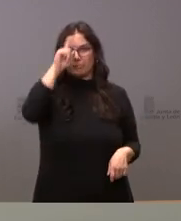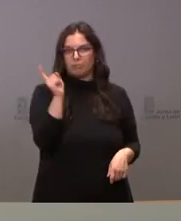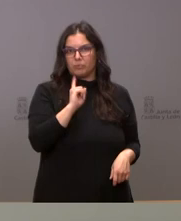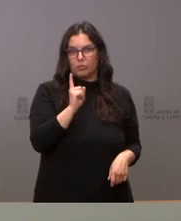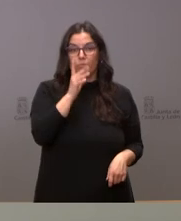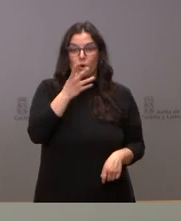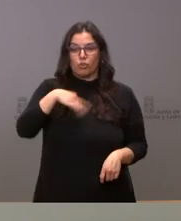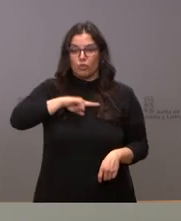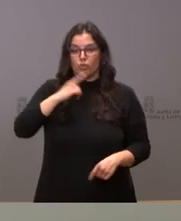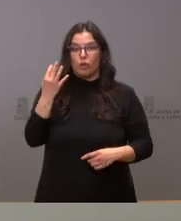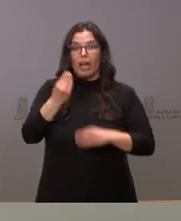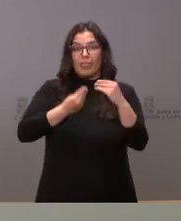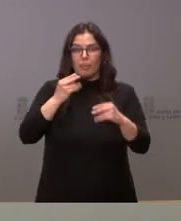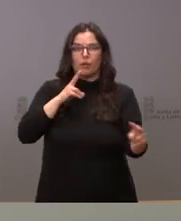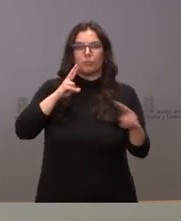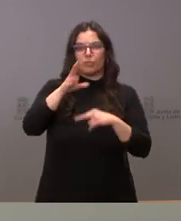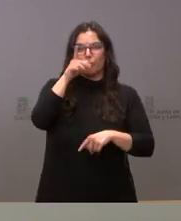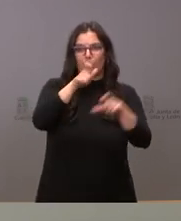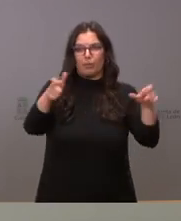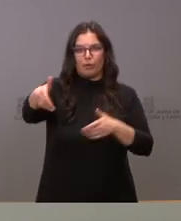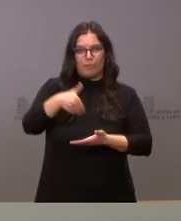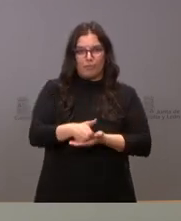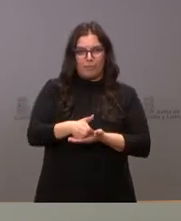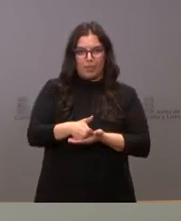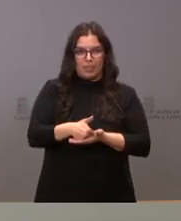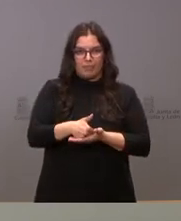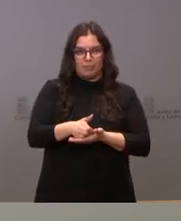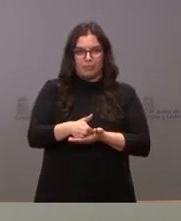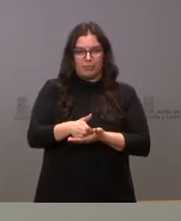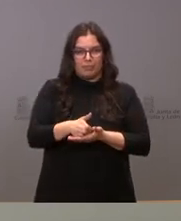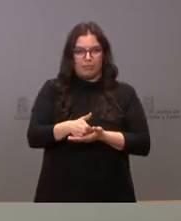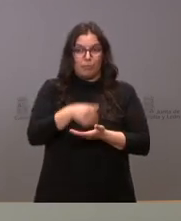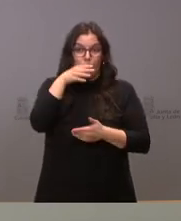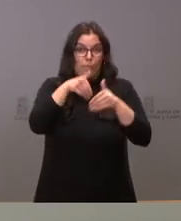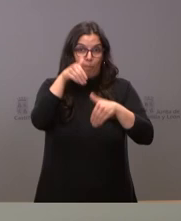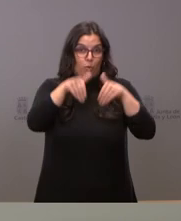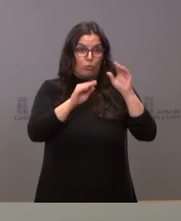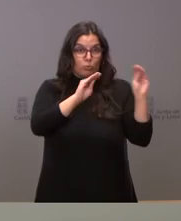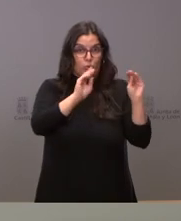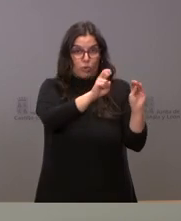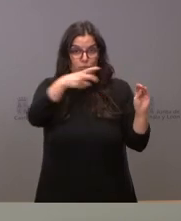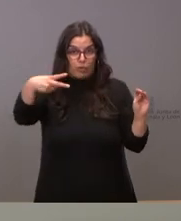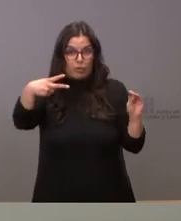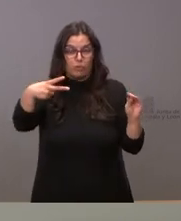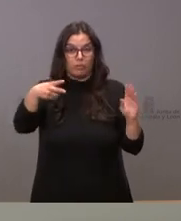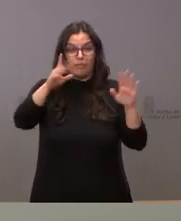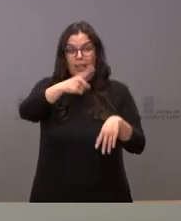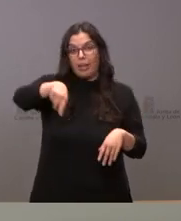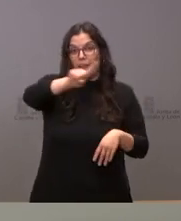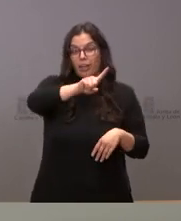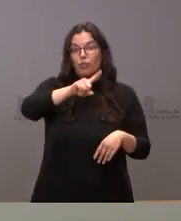respuesta a lo que los ciudadanos nos orientaron en las elecciones porque los ciudadanos hablan